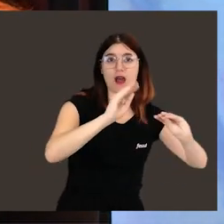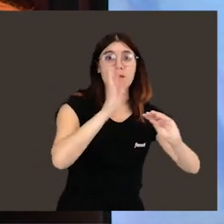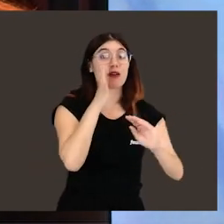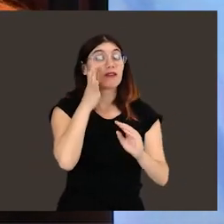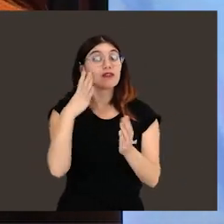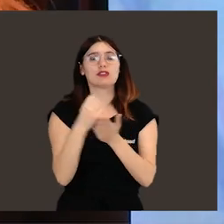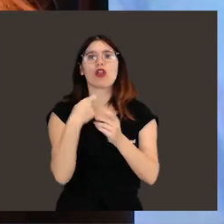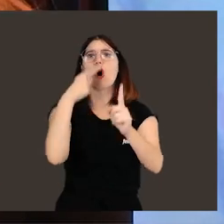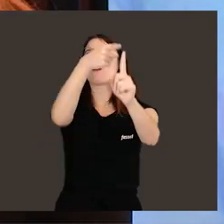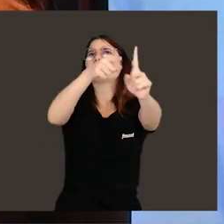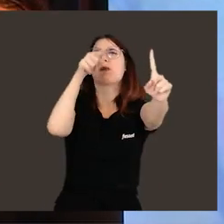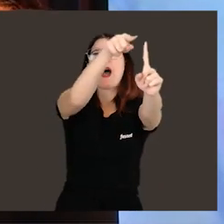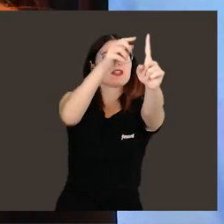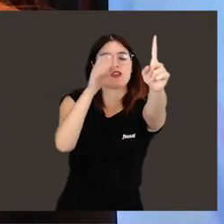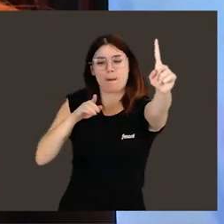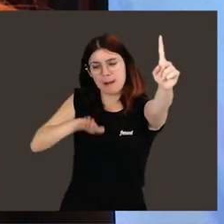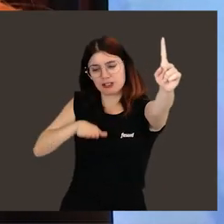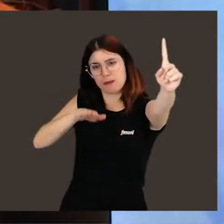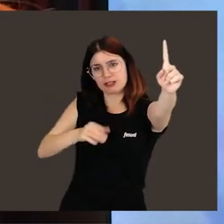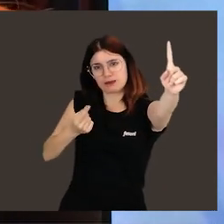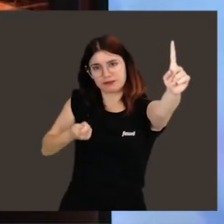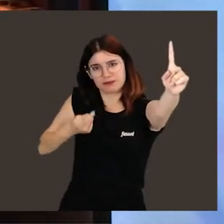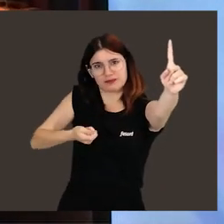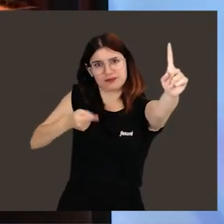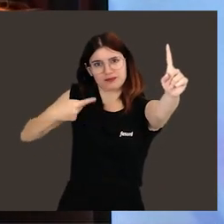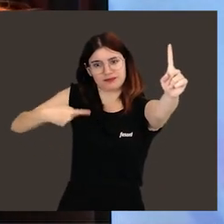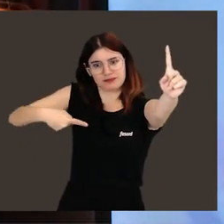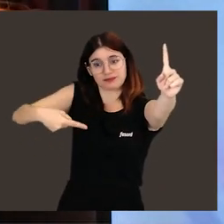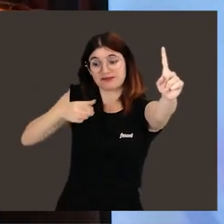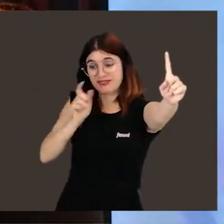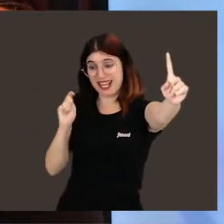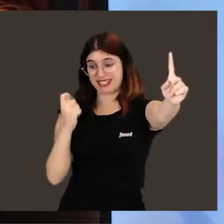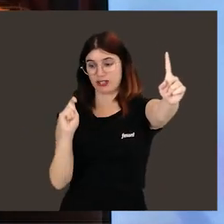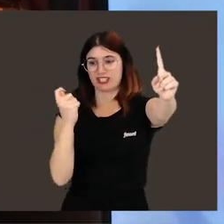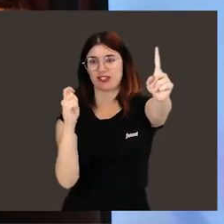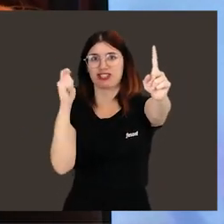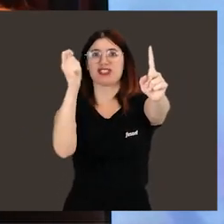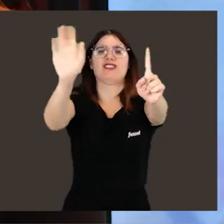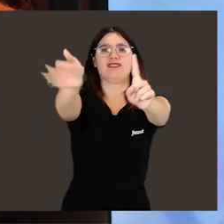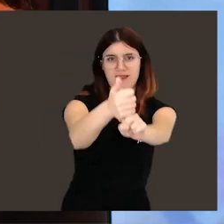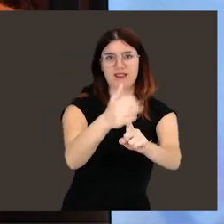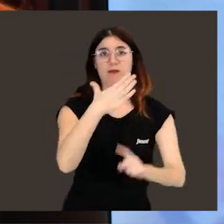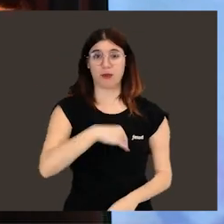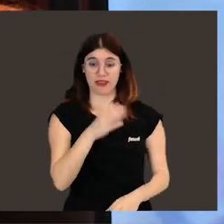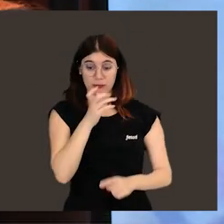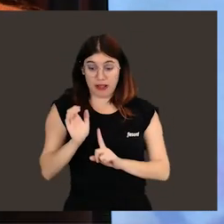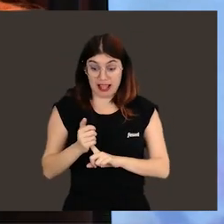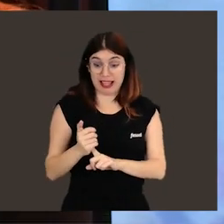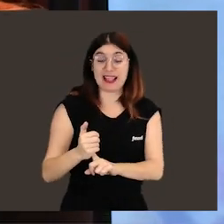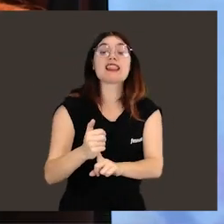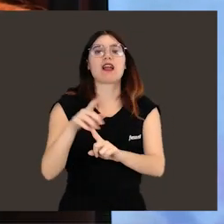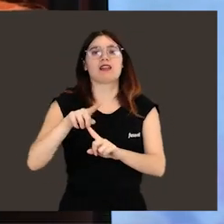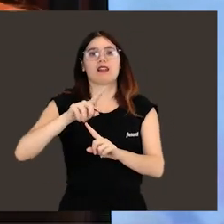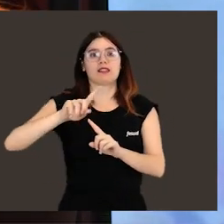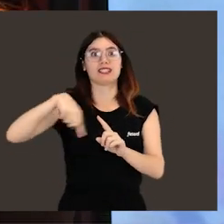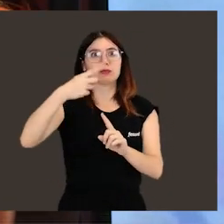pacientes. Pero no puedes verlo todo como un objetivo final. Tienes que ir paso a paso. Y cada logro es un éxito. Porque es una pieza más